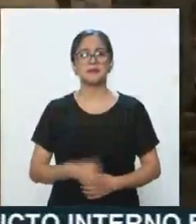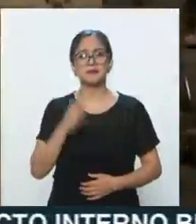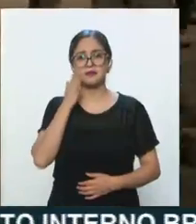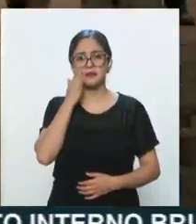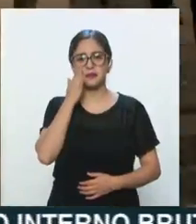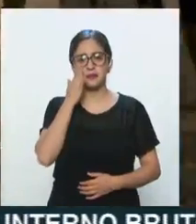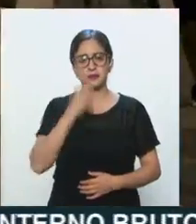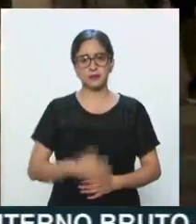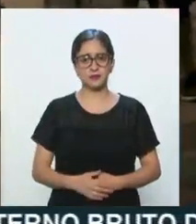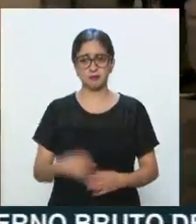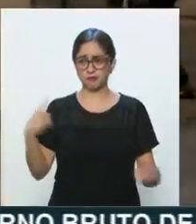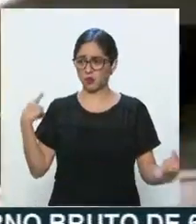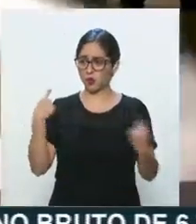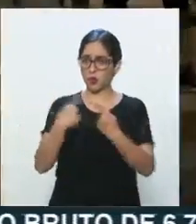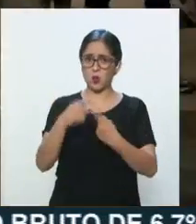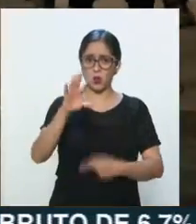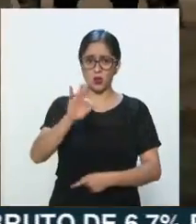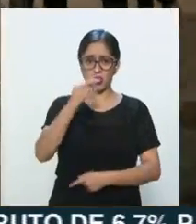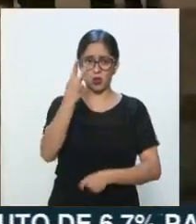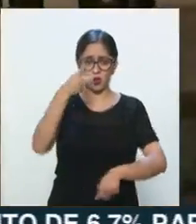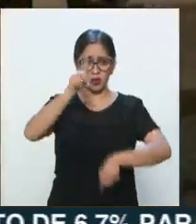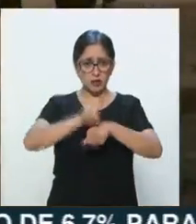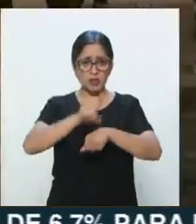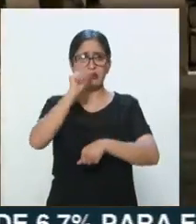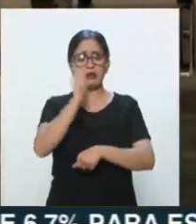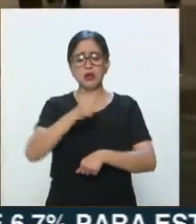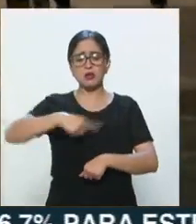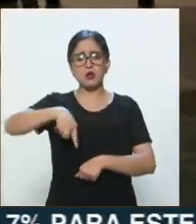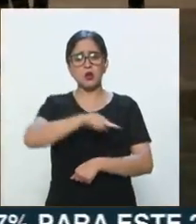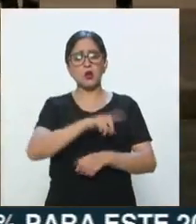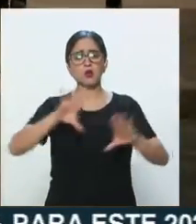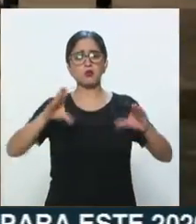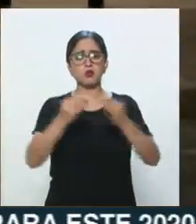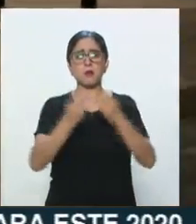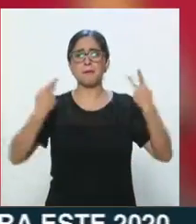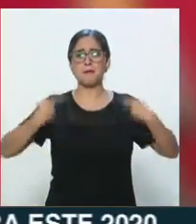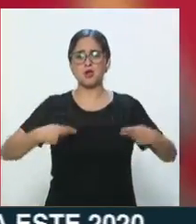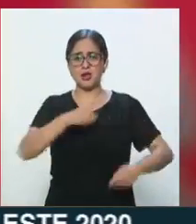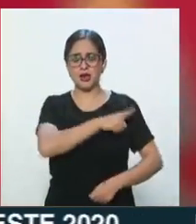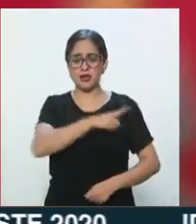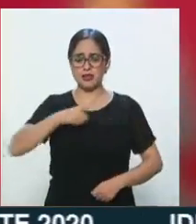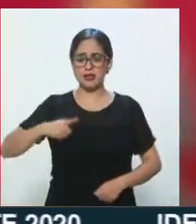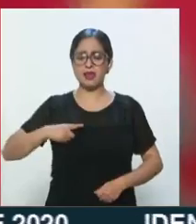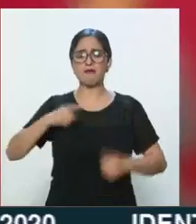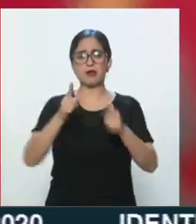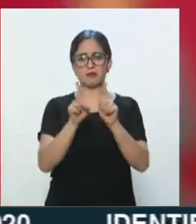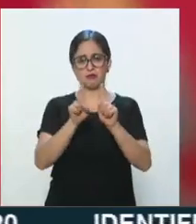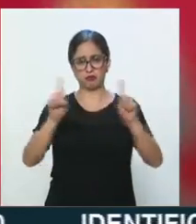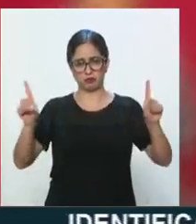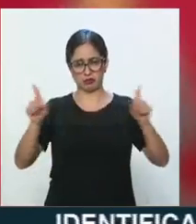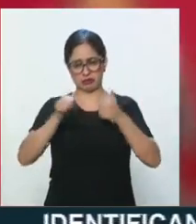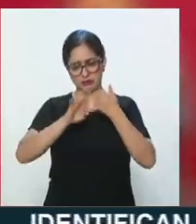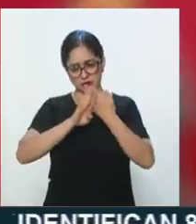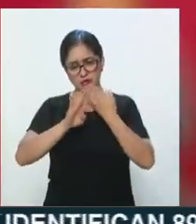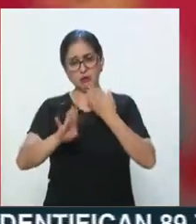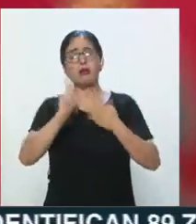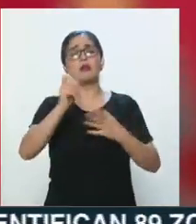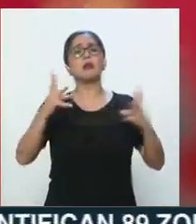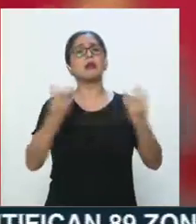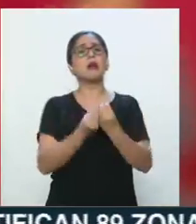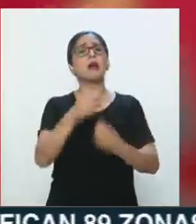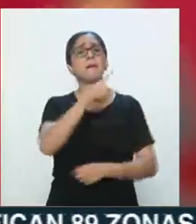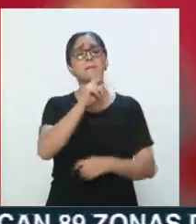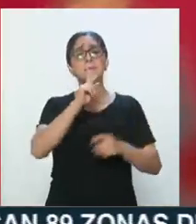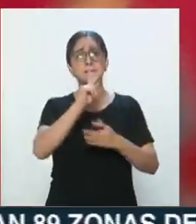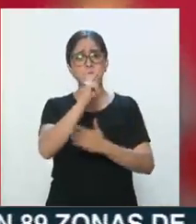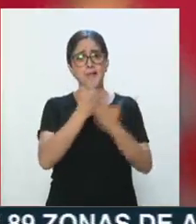A 42 días de haberse puesto en marcha la Jornada Nacional de Sana Distancia, el Gobierno de México activó el Plan DN-III y